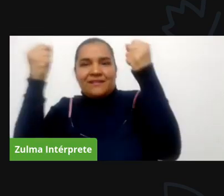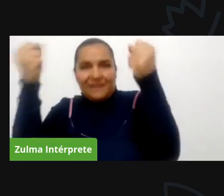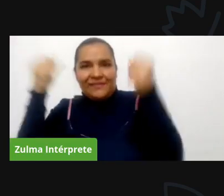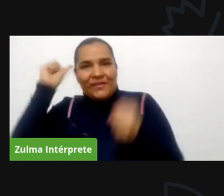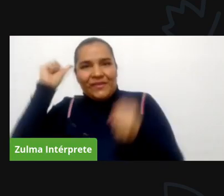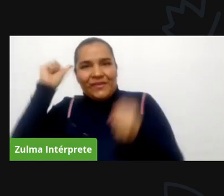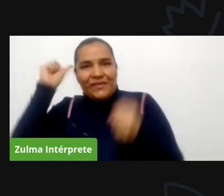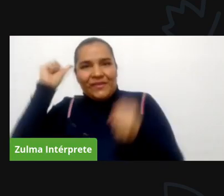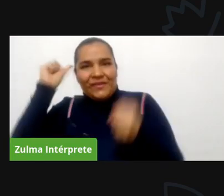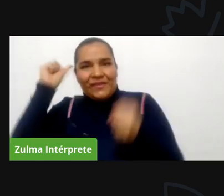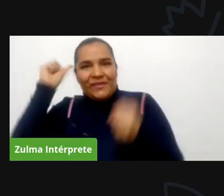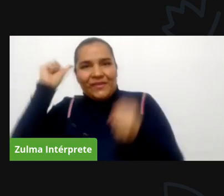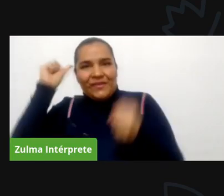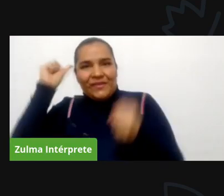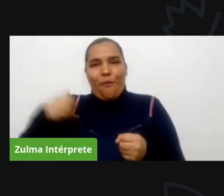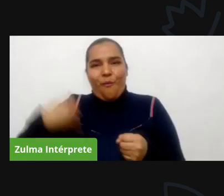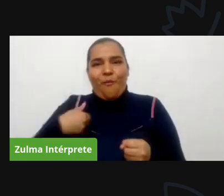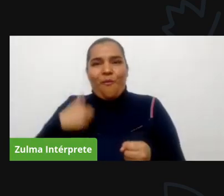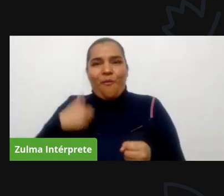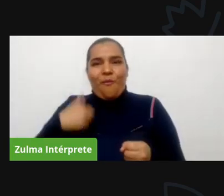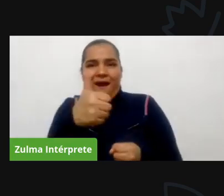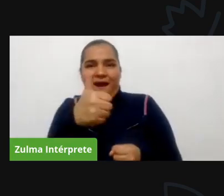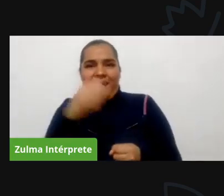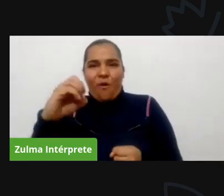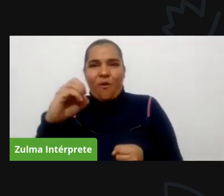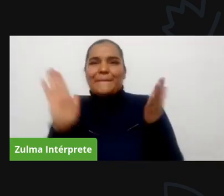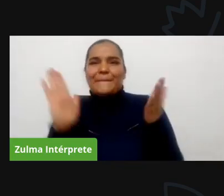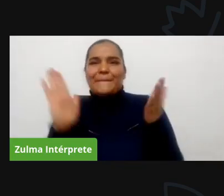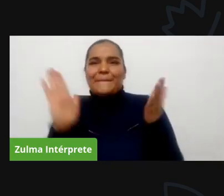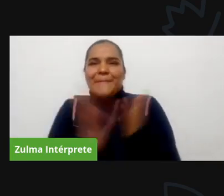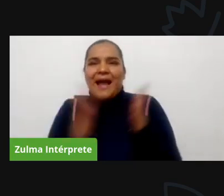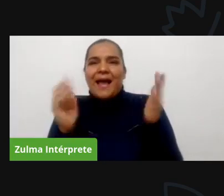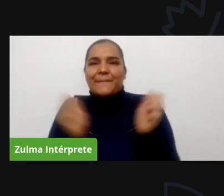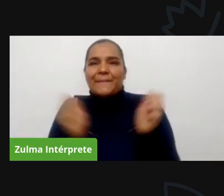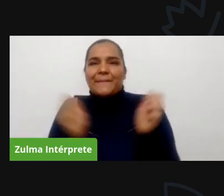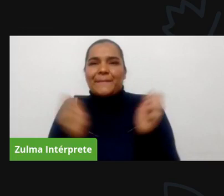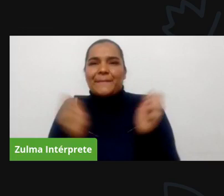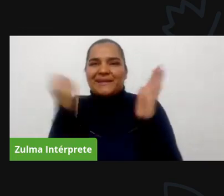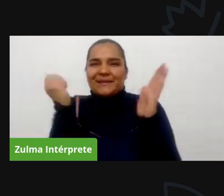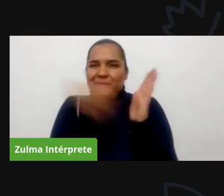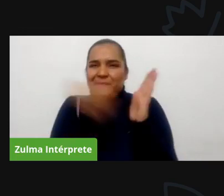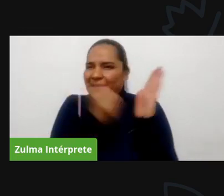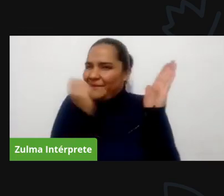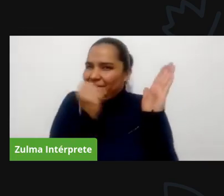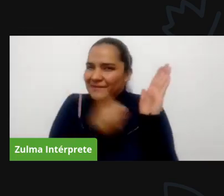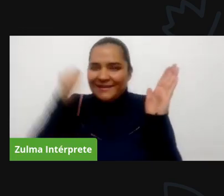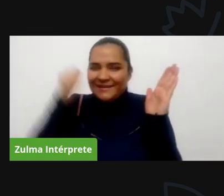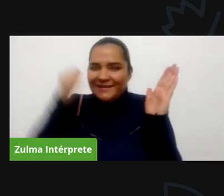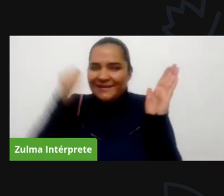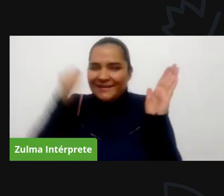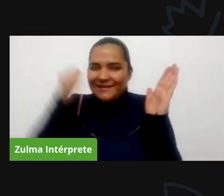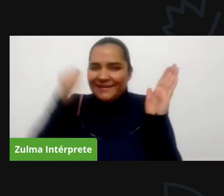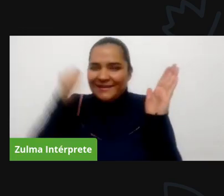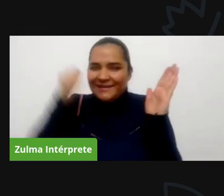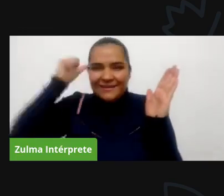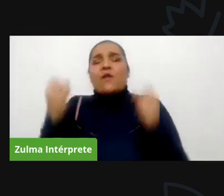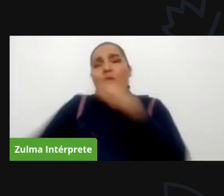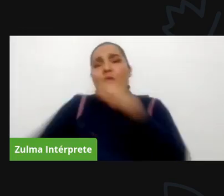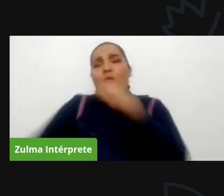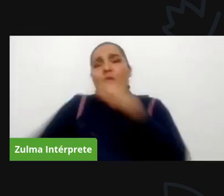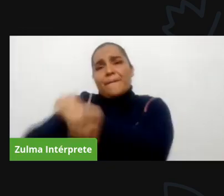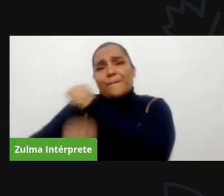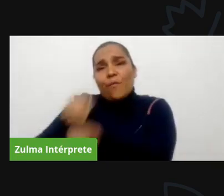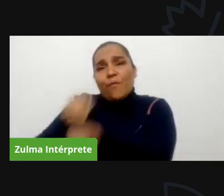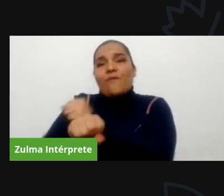queremos educación queremos música queremos el deporte y queremos tener diferentes escenarios de expresión